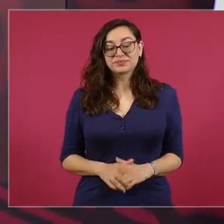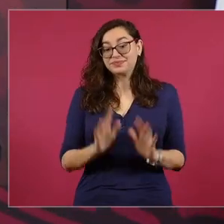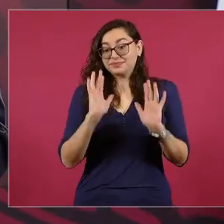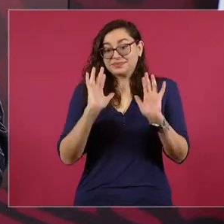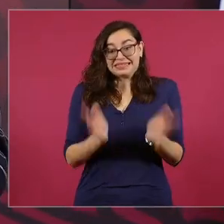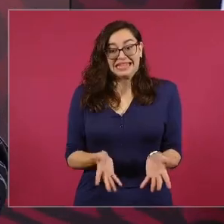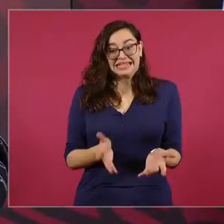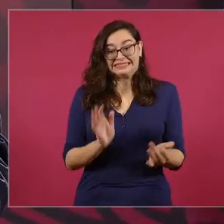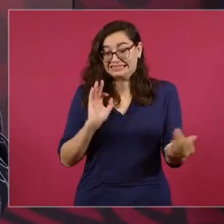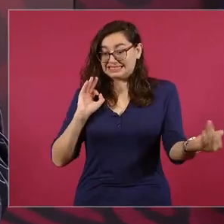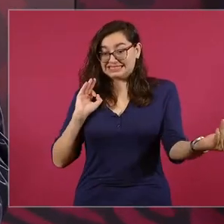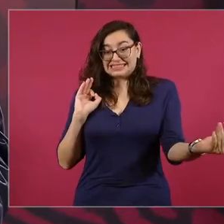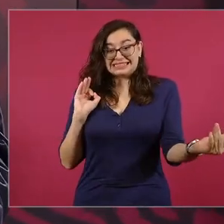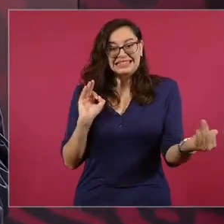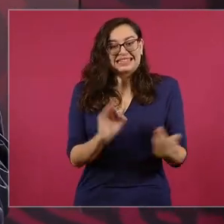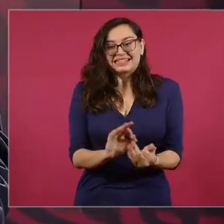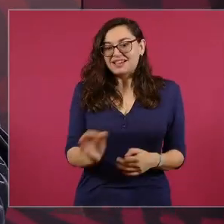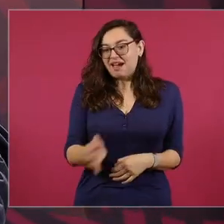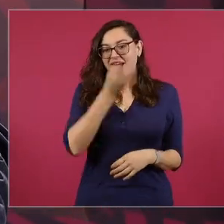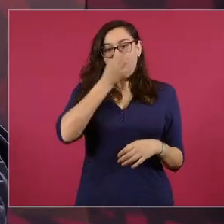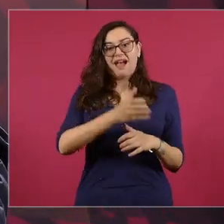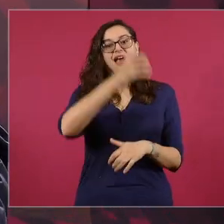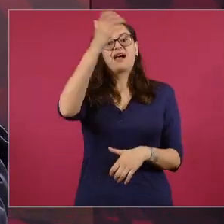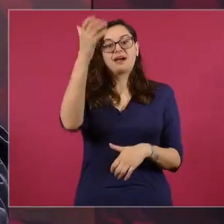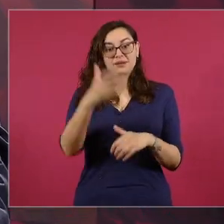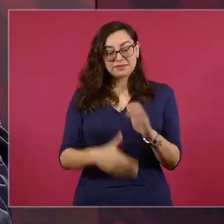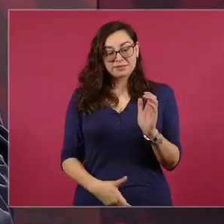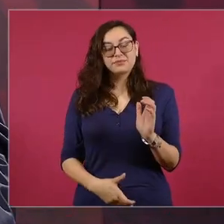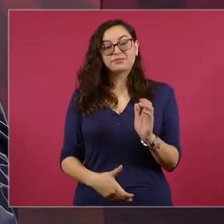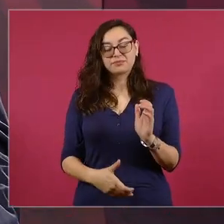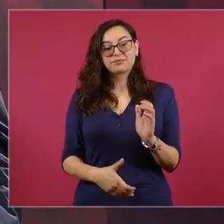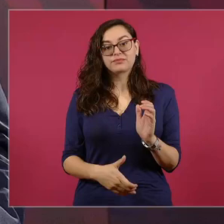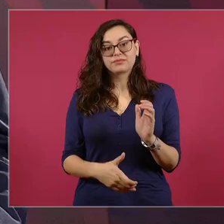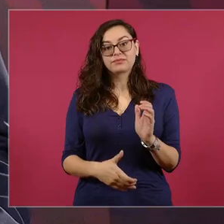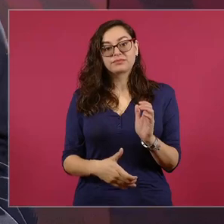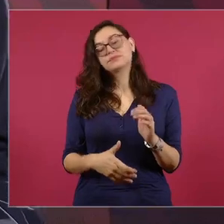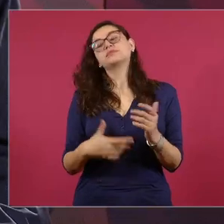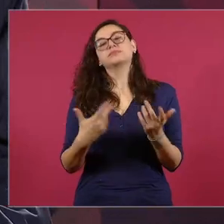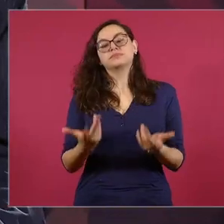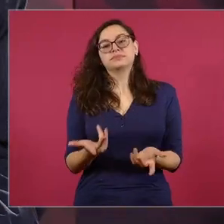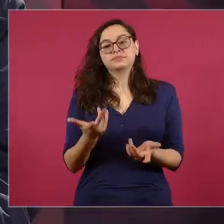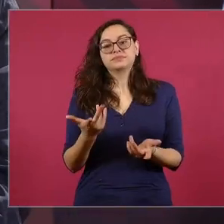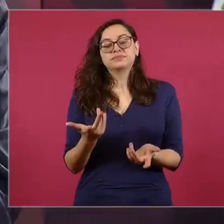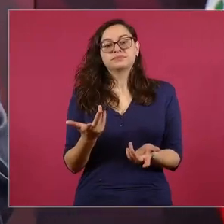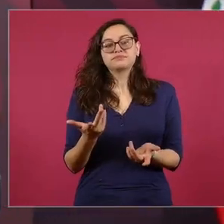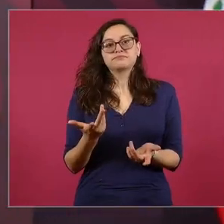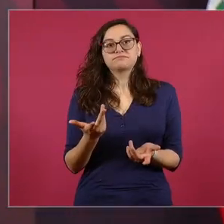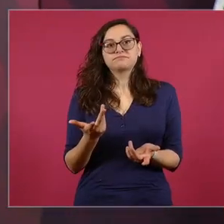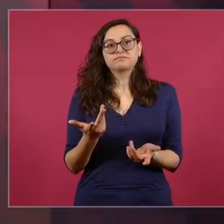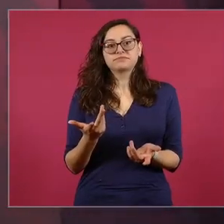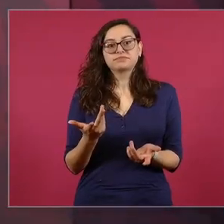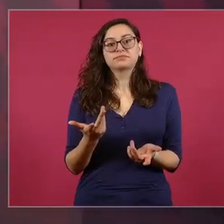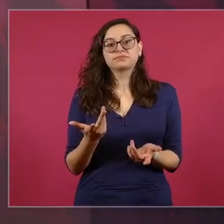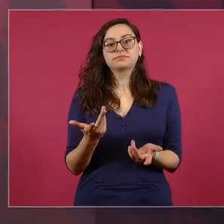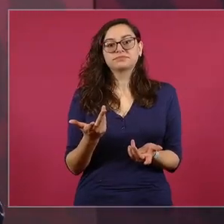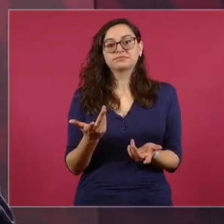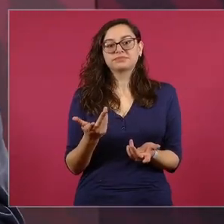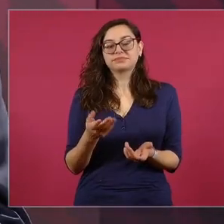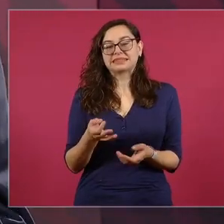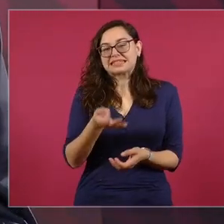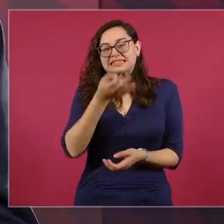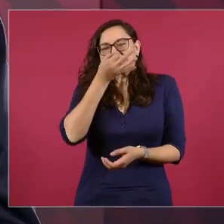terminarlo, por levantar las banderas